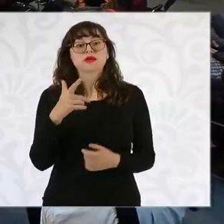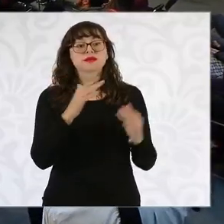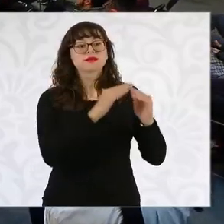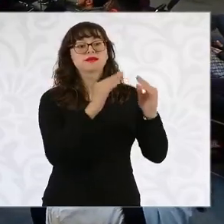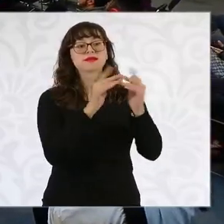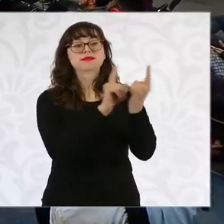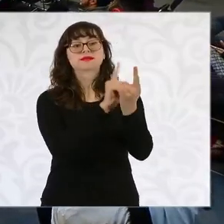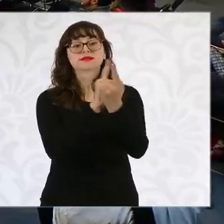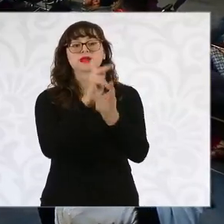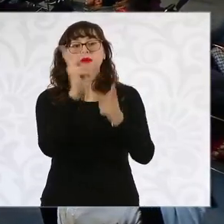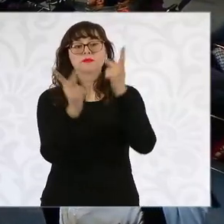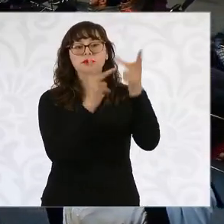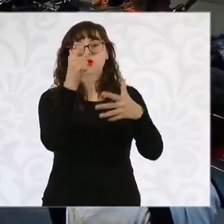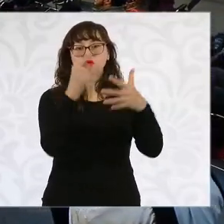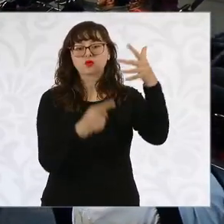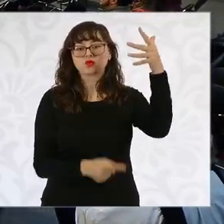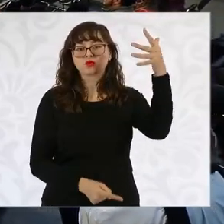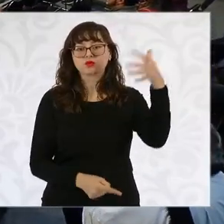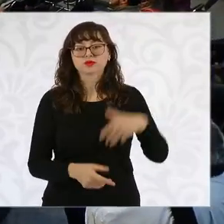A ver,